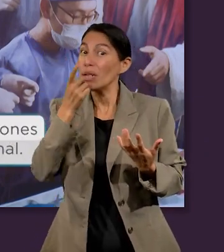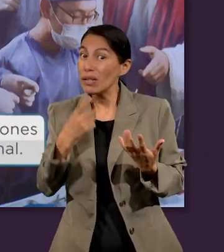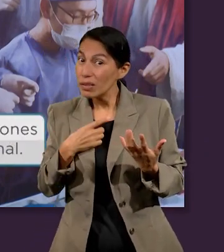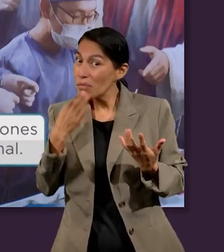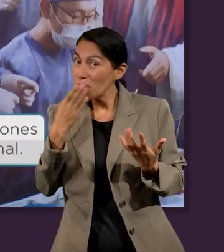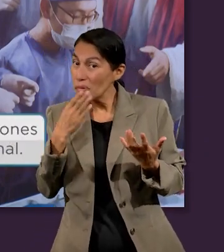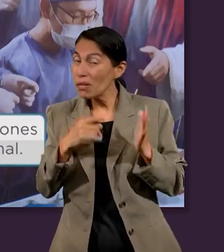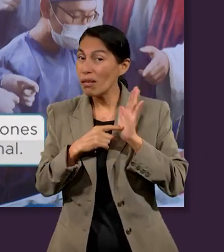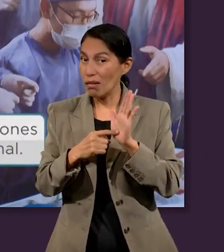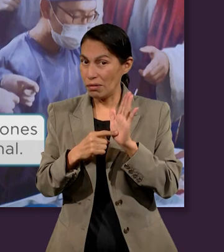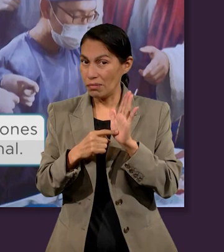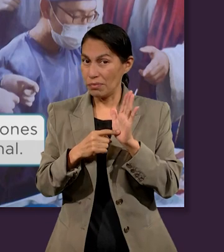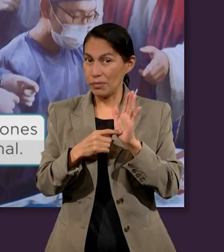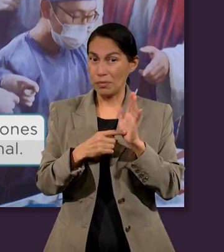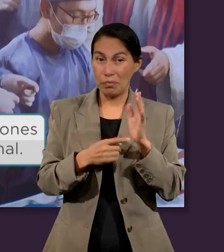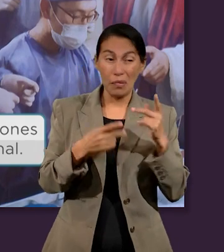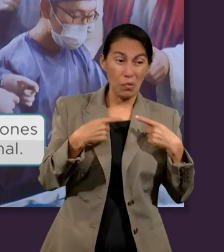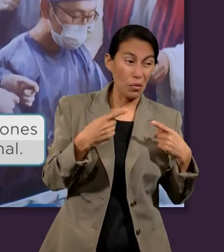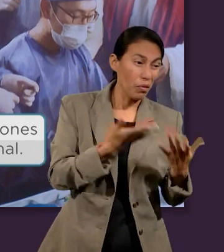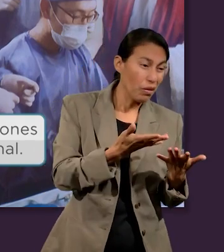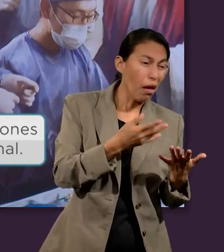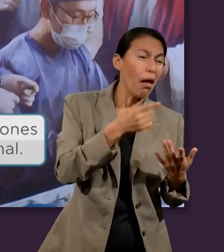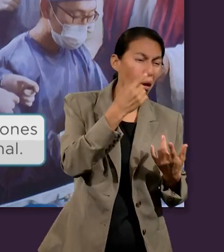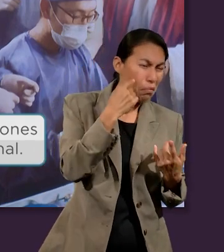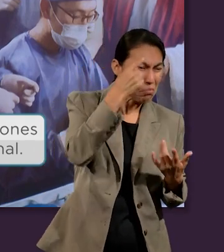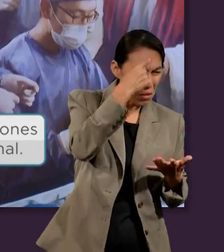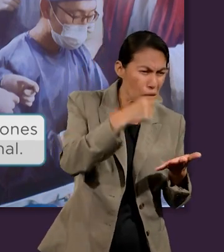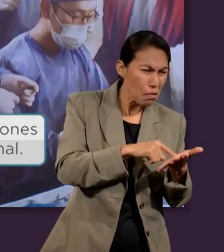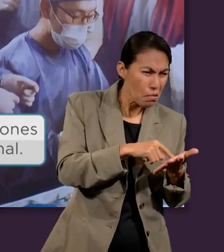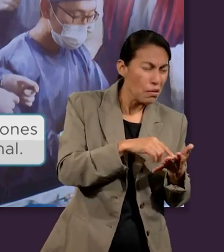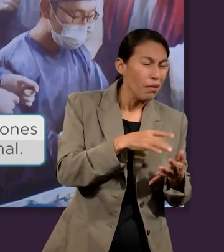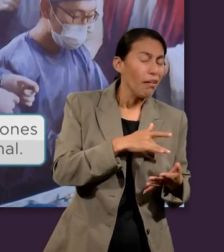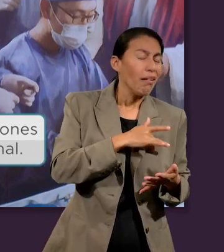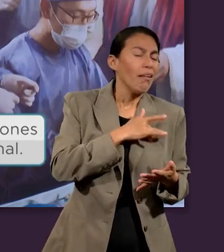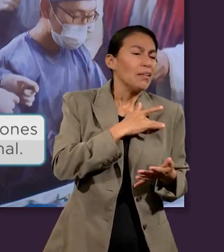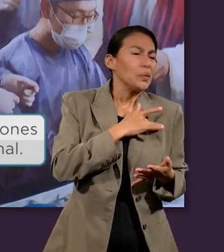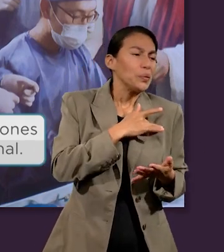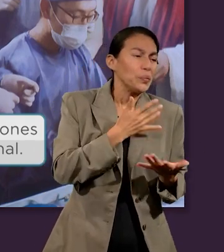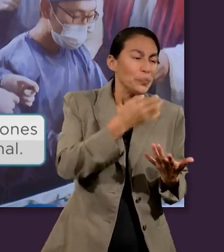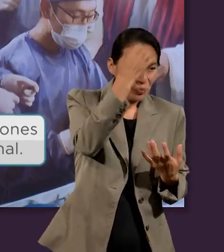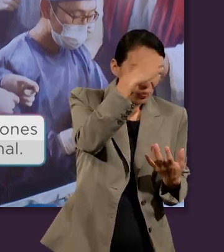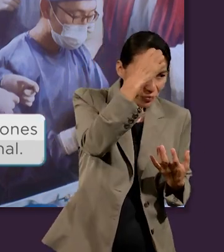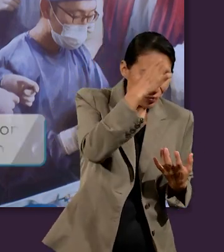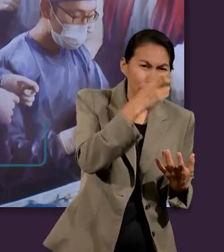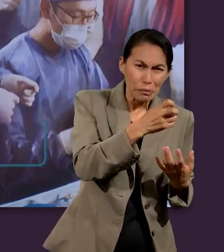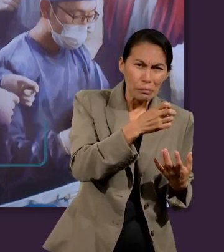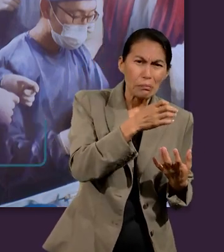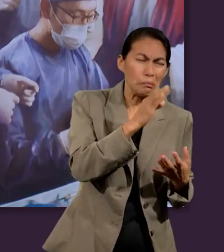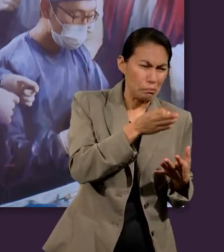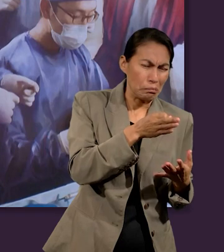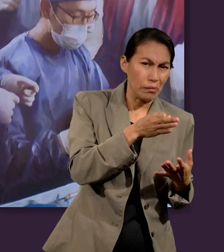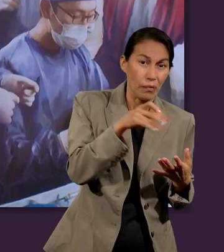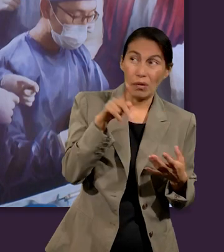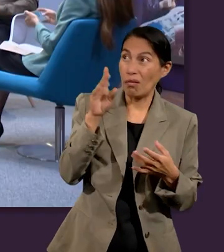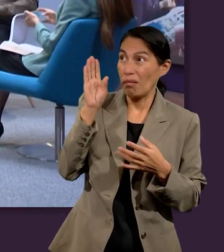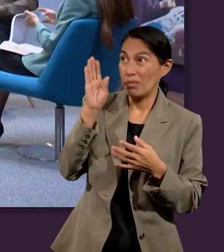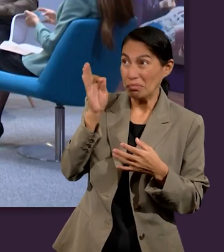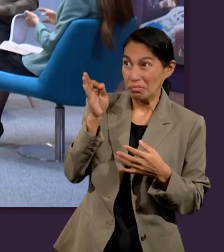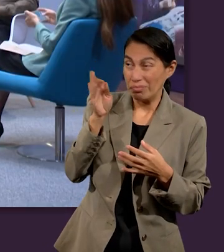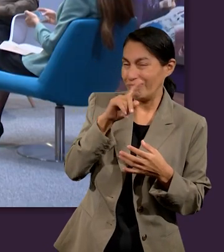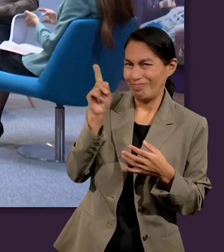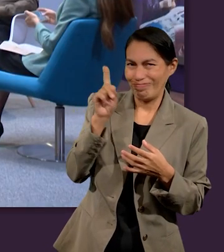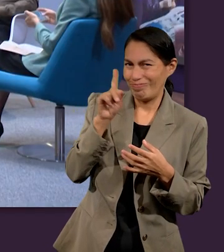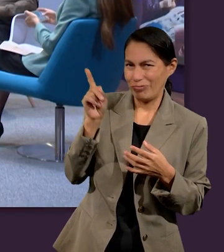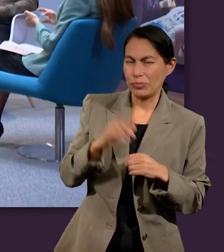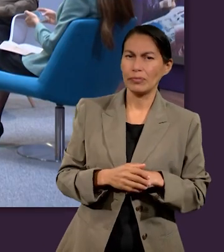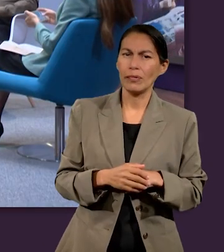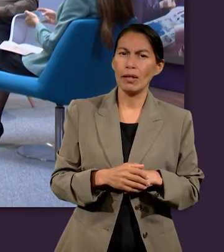hacia el lado de las experiencias de sentimiento, dejando a un lado lo razonal. ¿Y será que esto